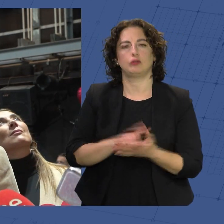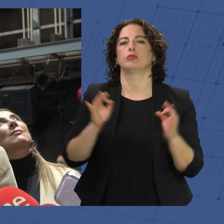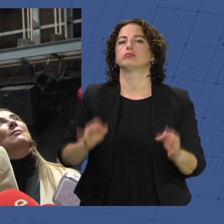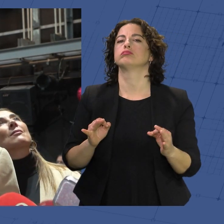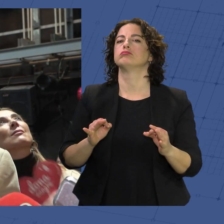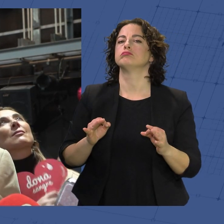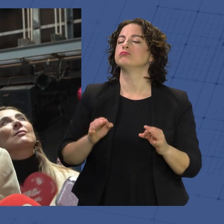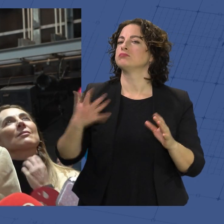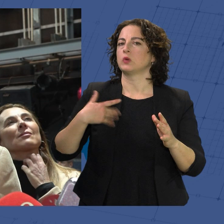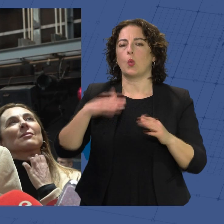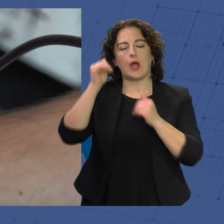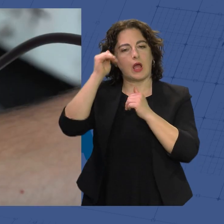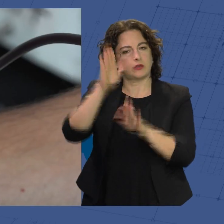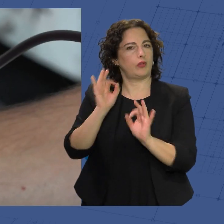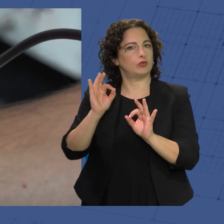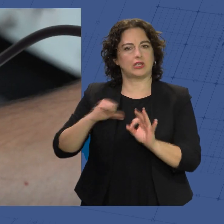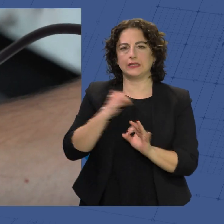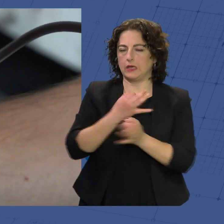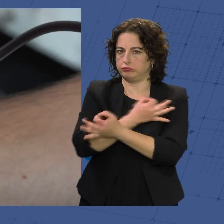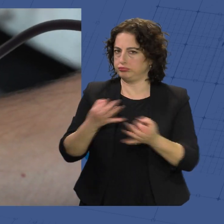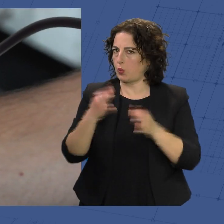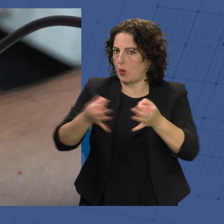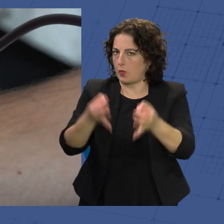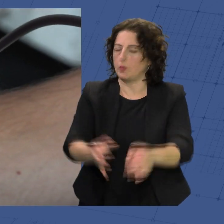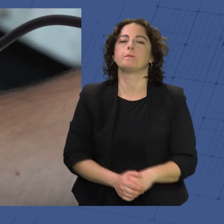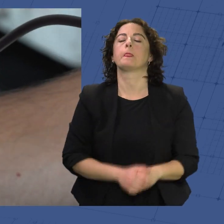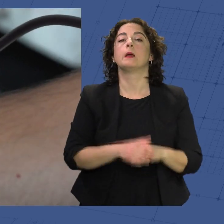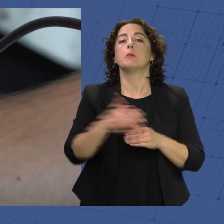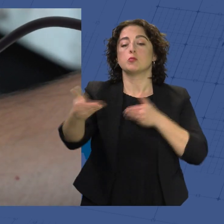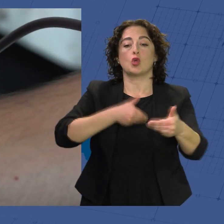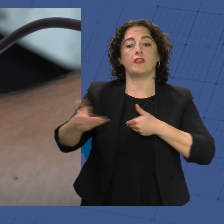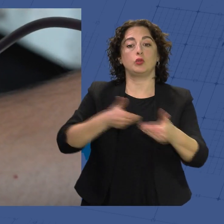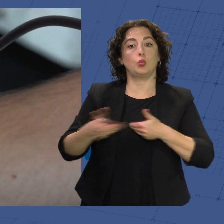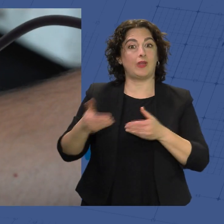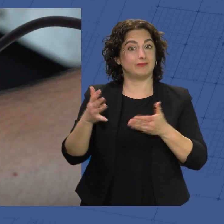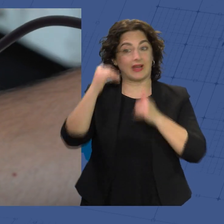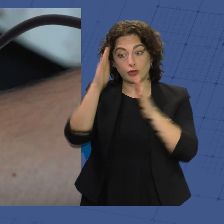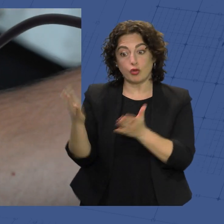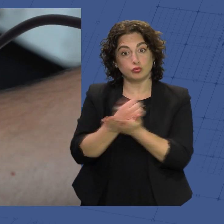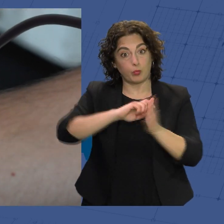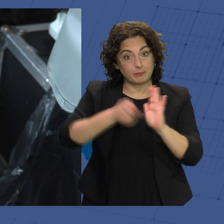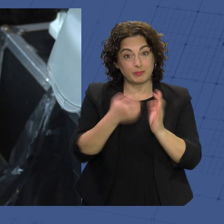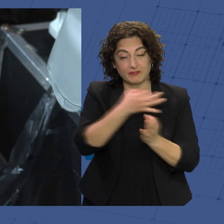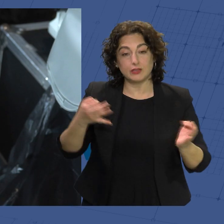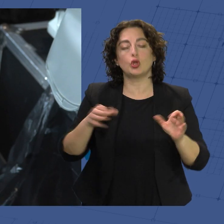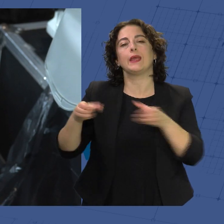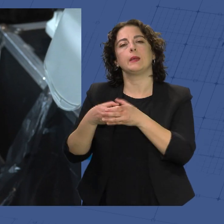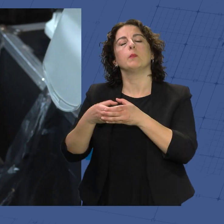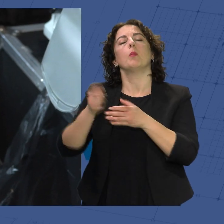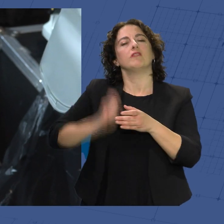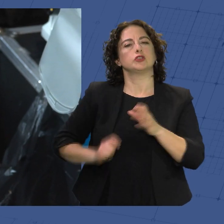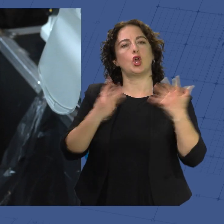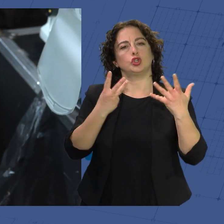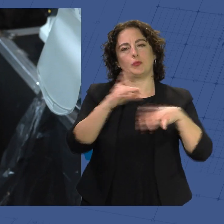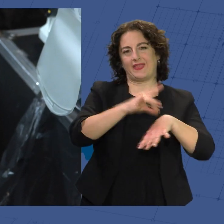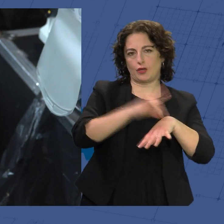actividades existenciales continúa siempre. Para atender todas las solicitudes se ha contado con un equipo profesional de 8 especialistas médicos